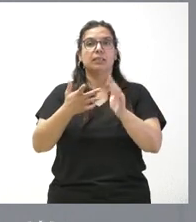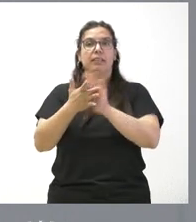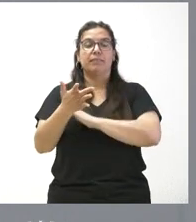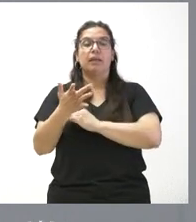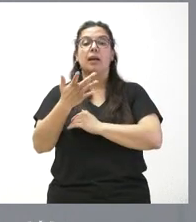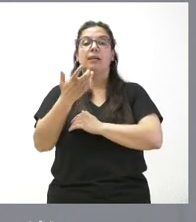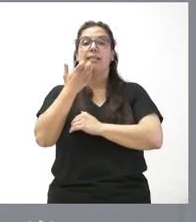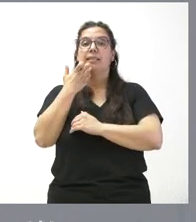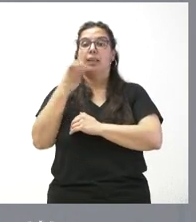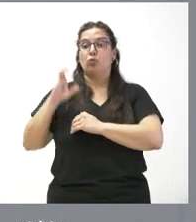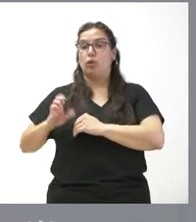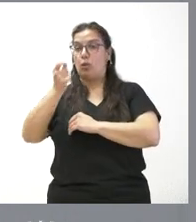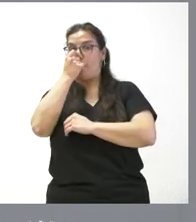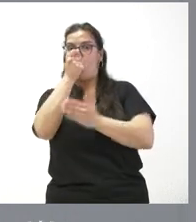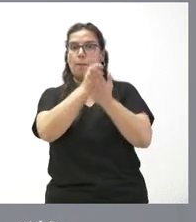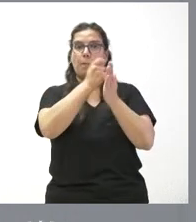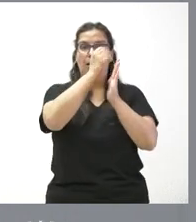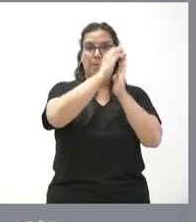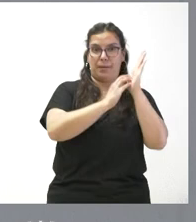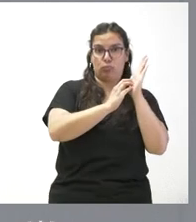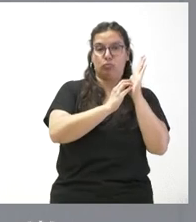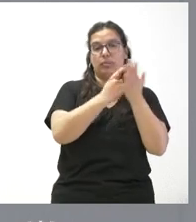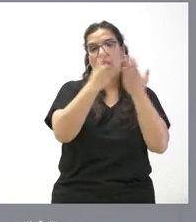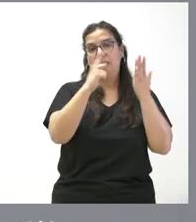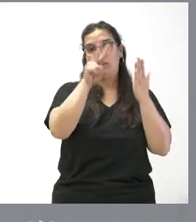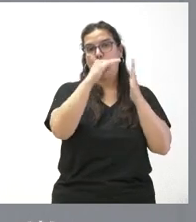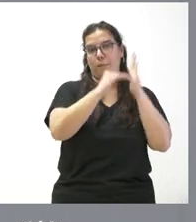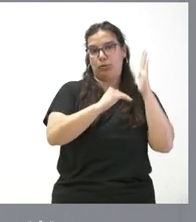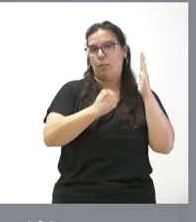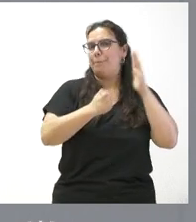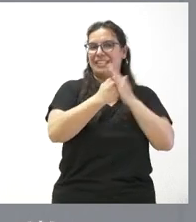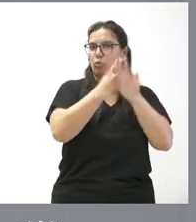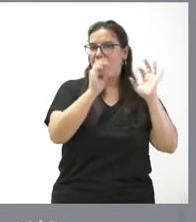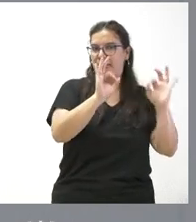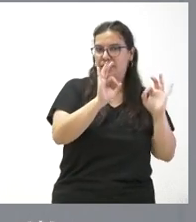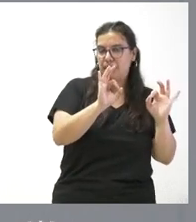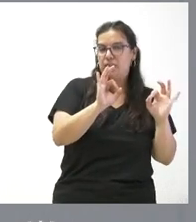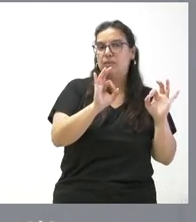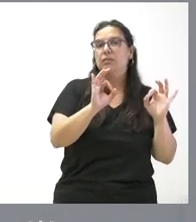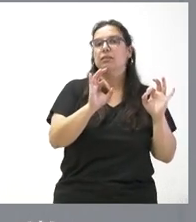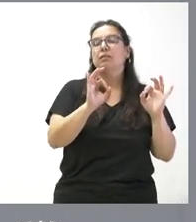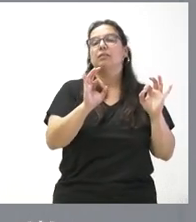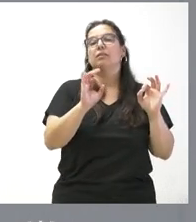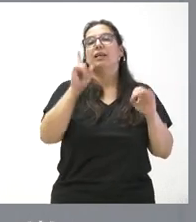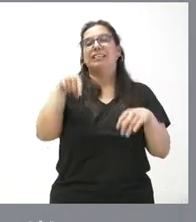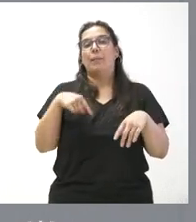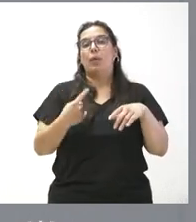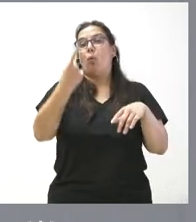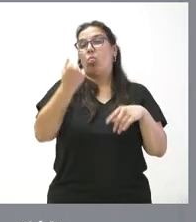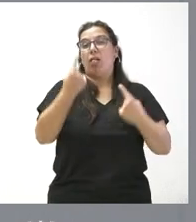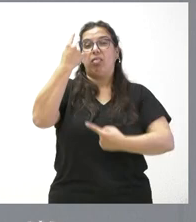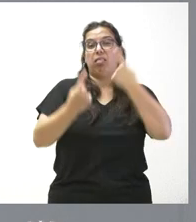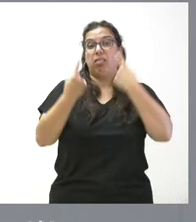en función del nivel de renta, menos de esos 16 euros, que es lo máximo, o menos de esos 3 euros, que también es lo máximo cuando sean